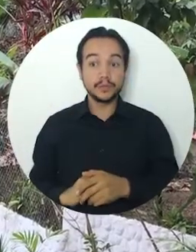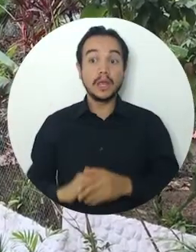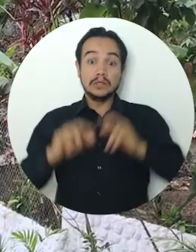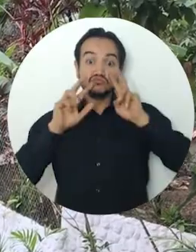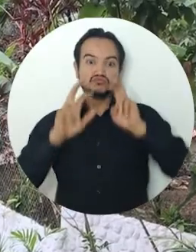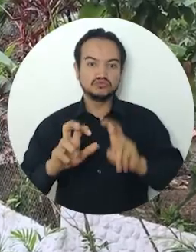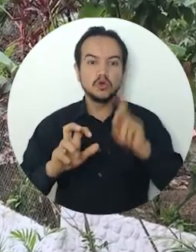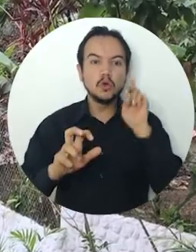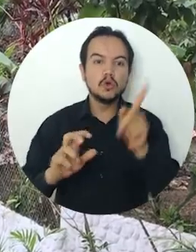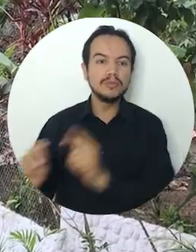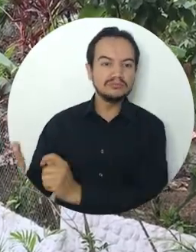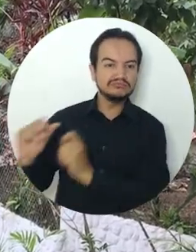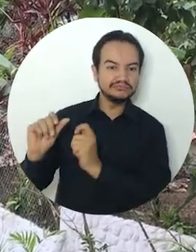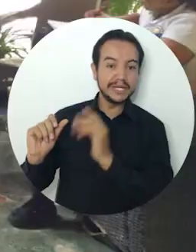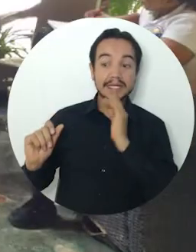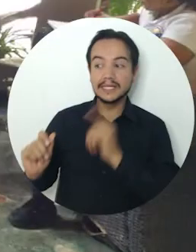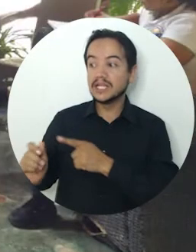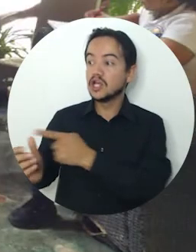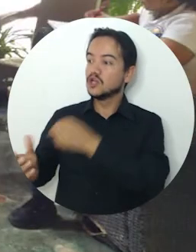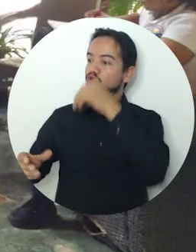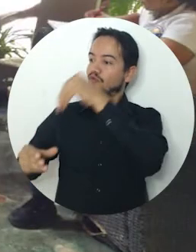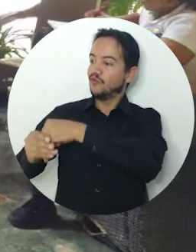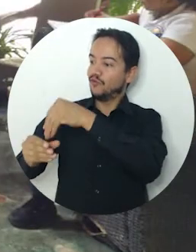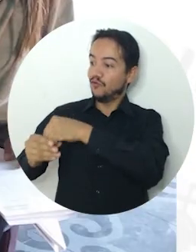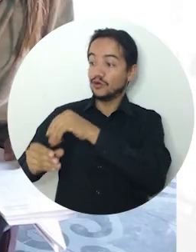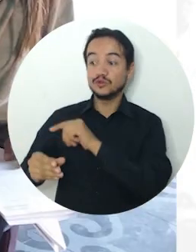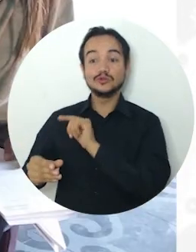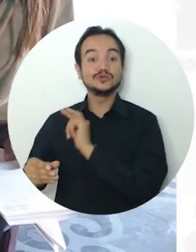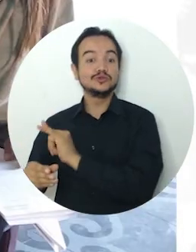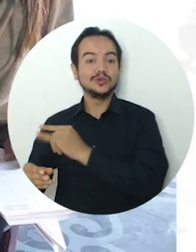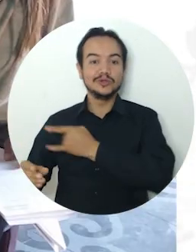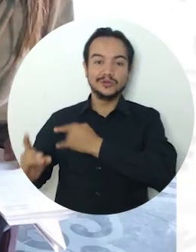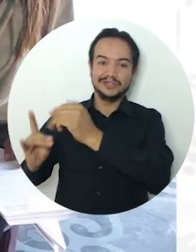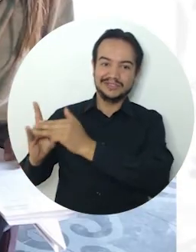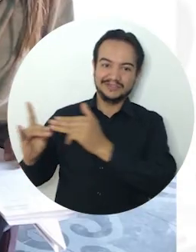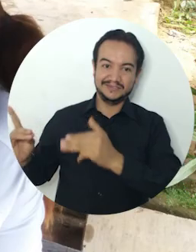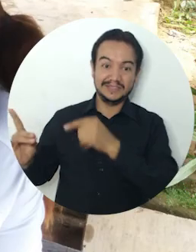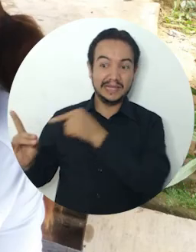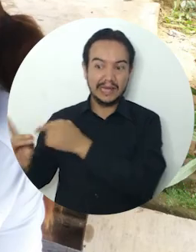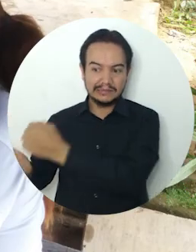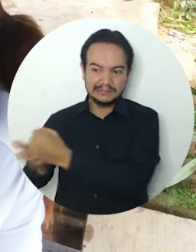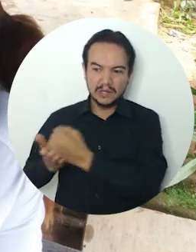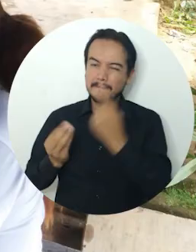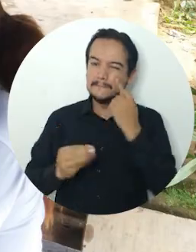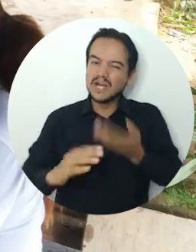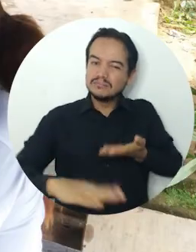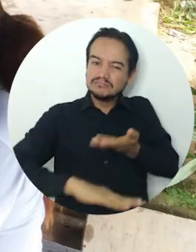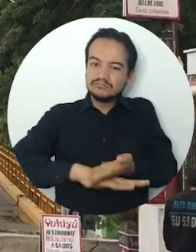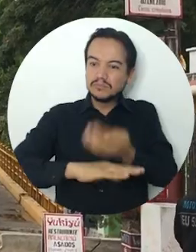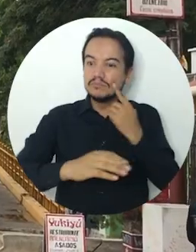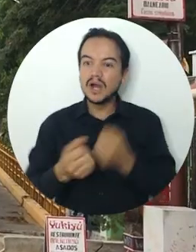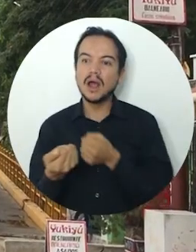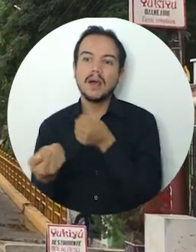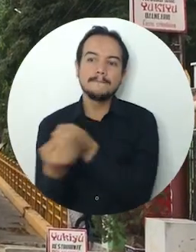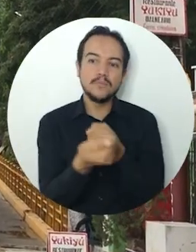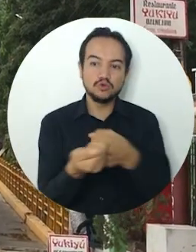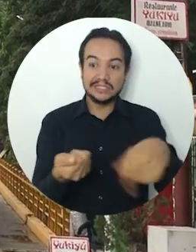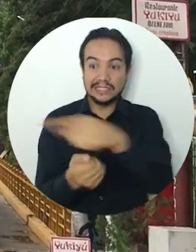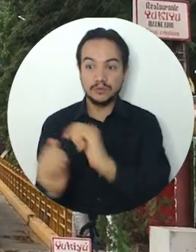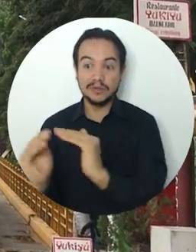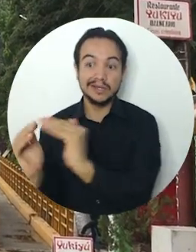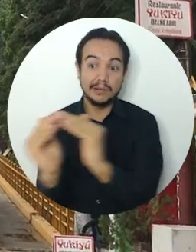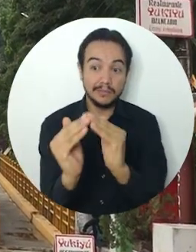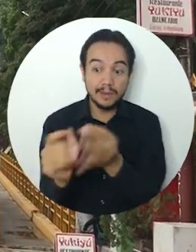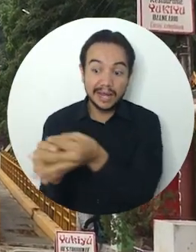turismo. La investigación, que se realizó gracias a la financiación del Fondo de Apoyo a la Investigación Fonciencias de Unimagdalena, propone fortalecer el capital